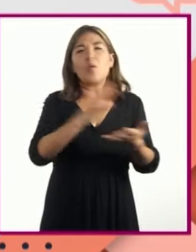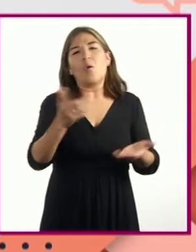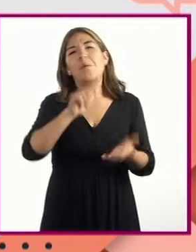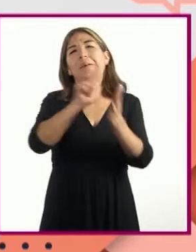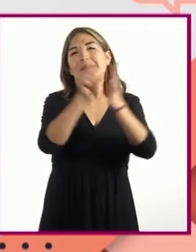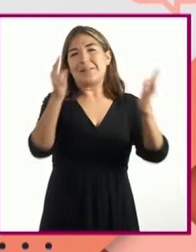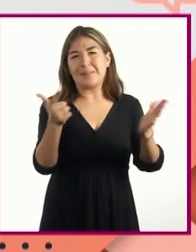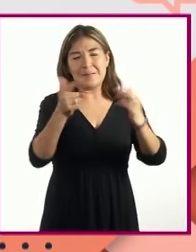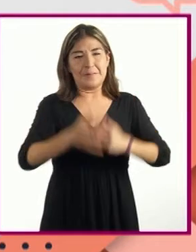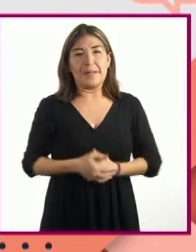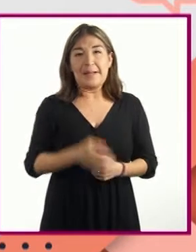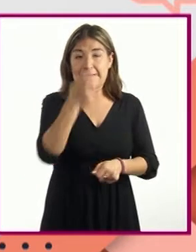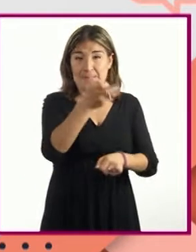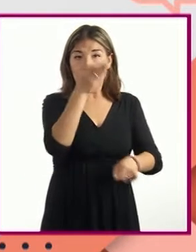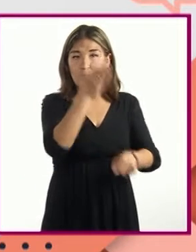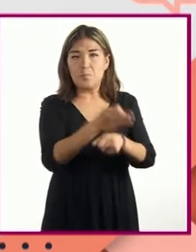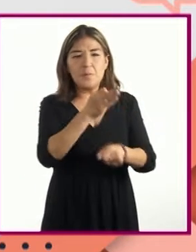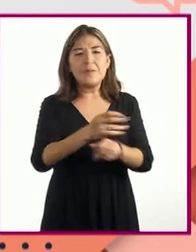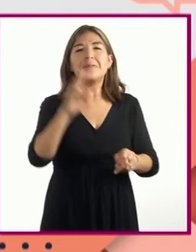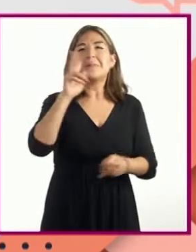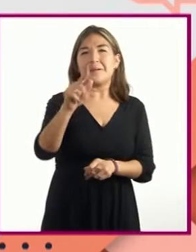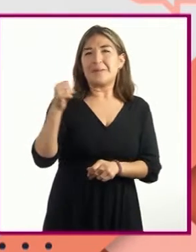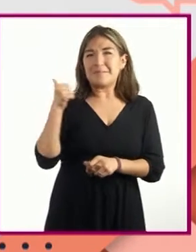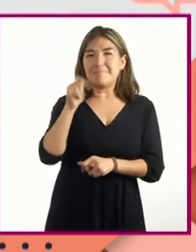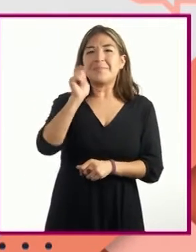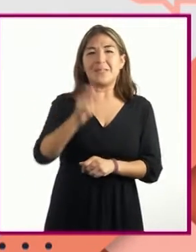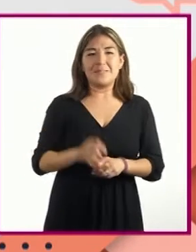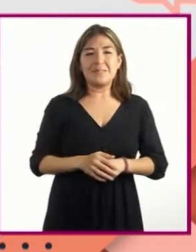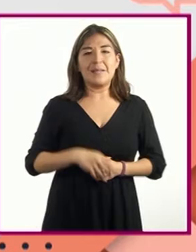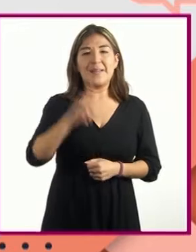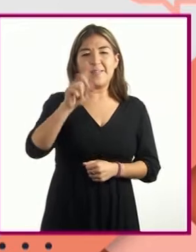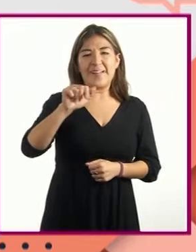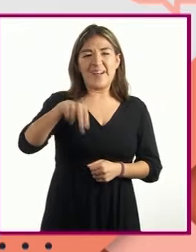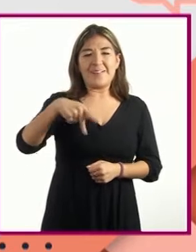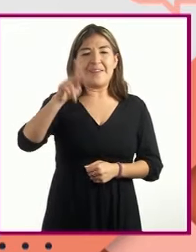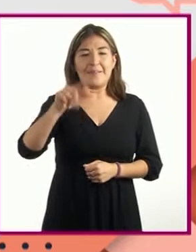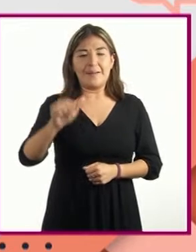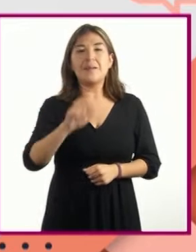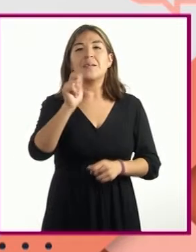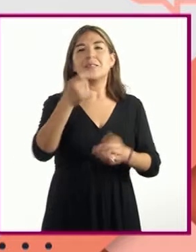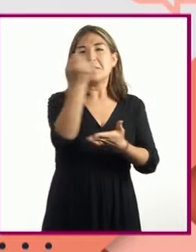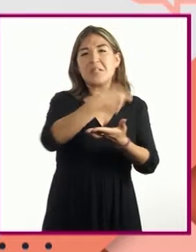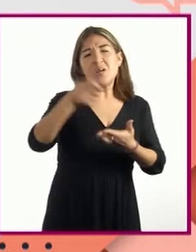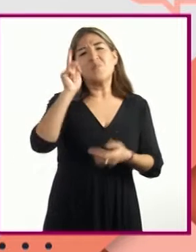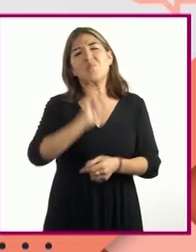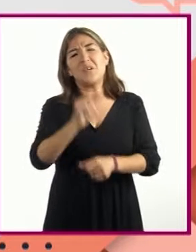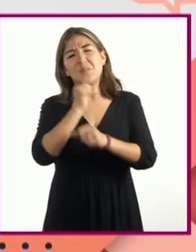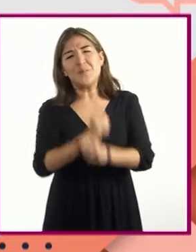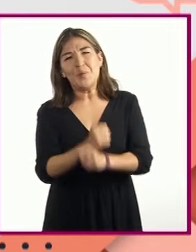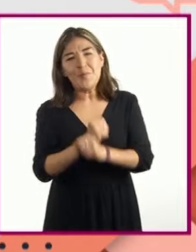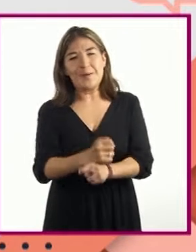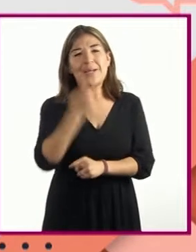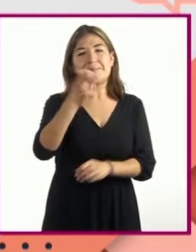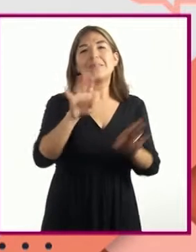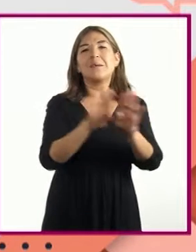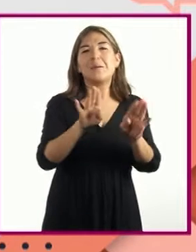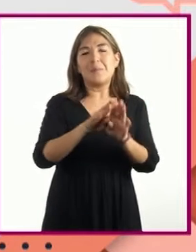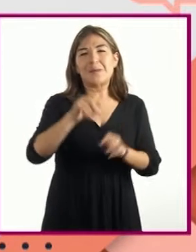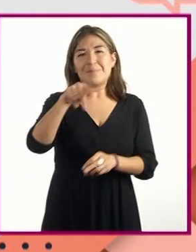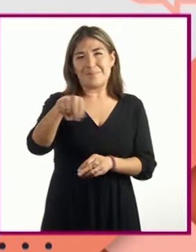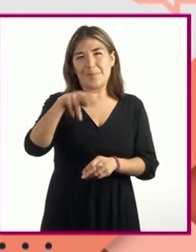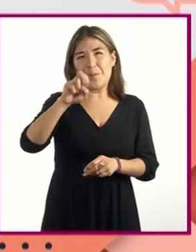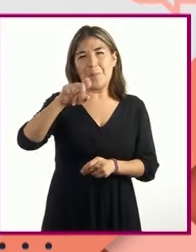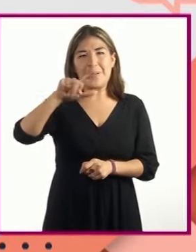En este caso, estamos observando un fragmento de Danca, diario de una sufrida. Novela gráfica del autor de